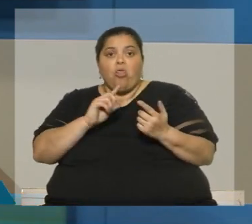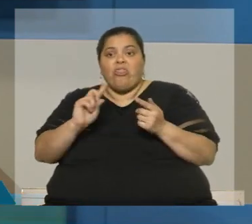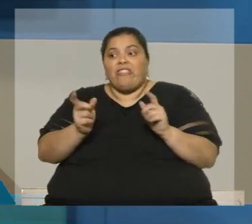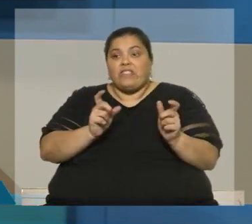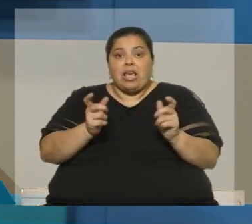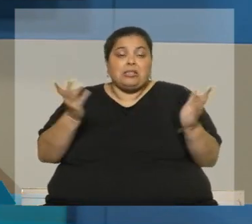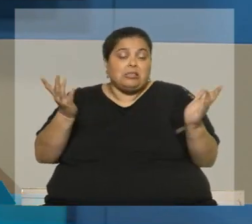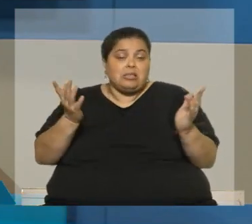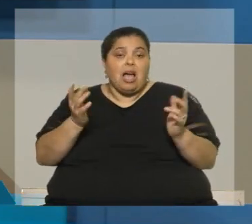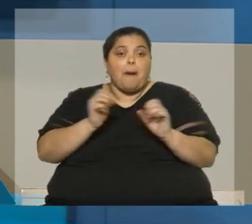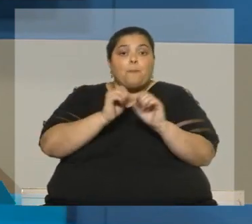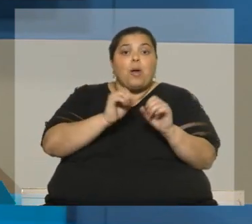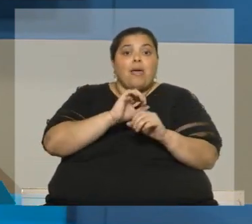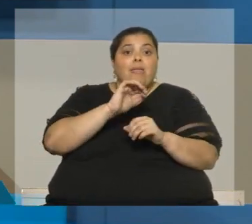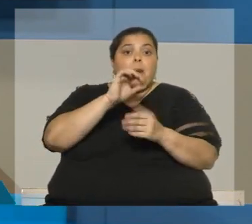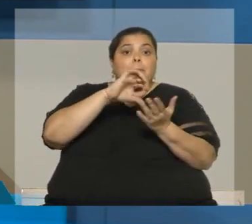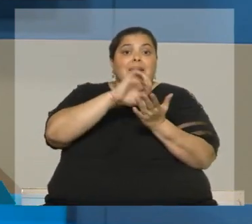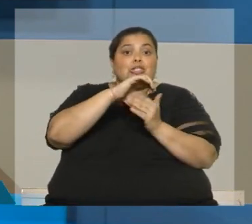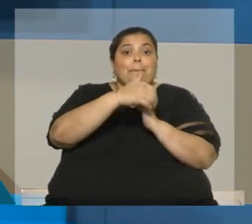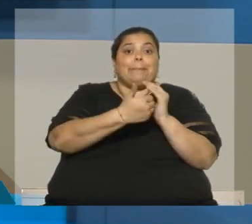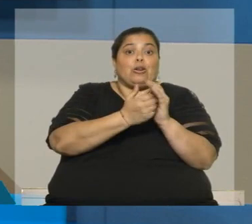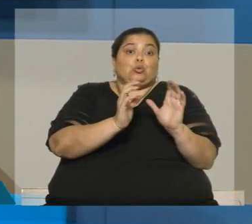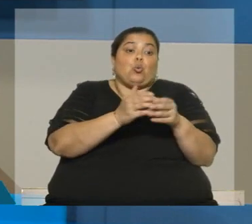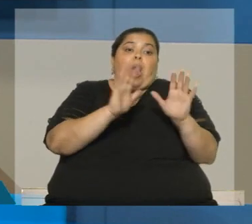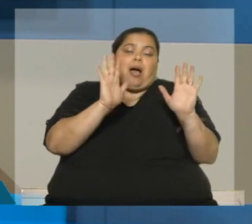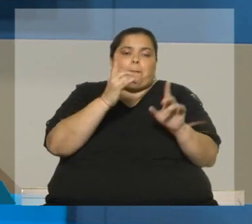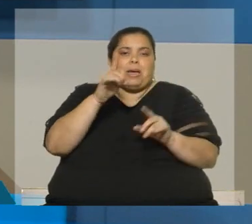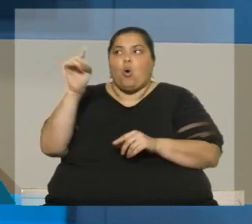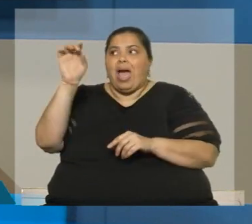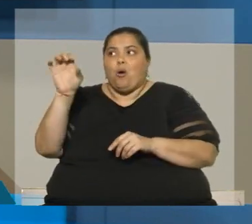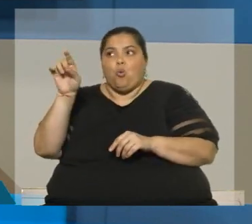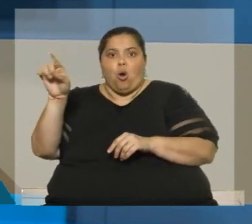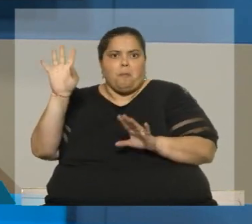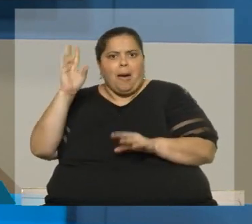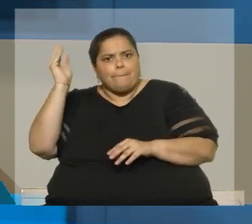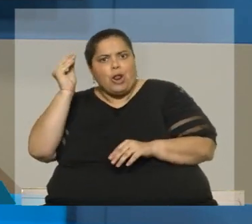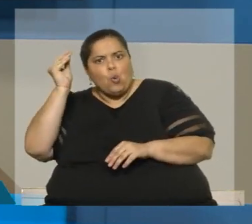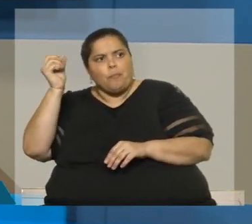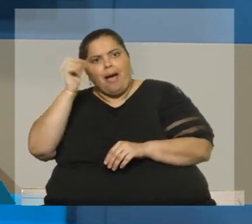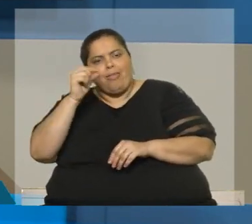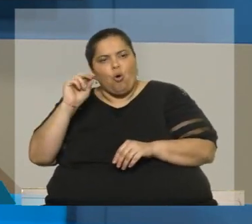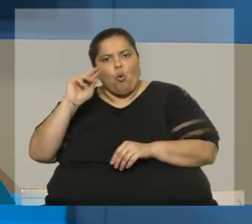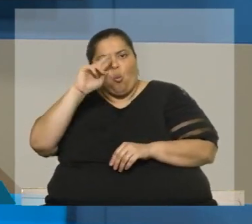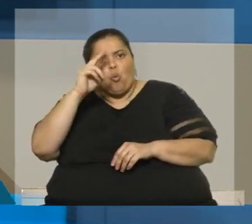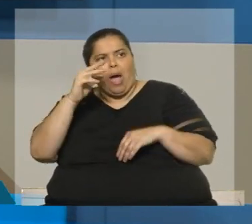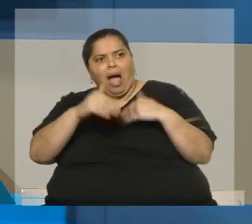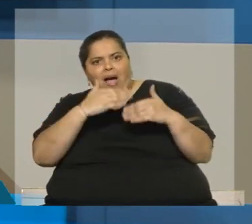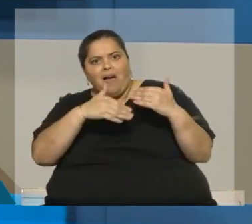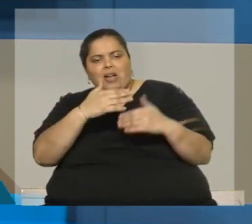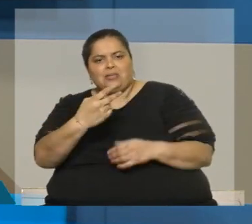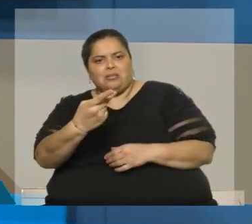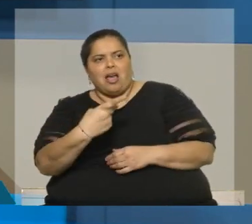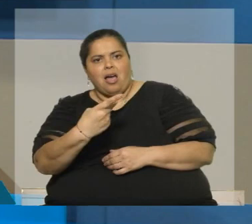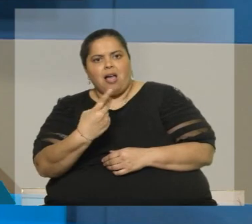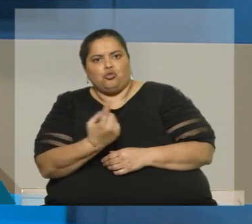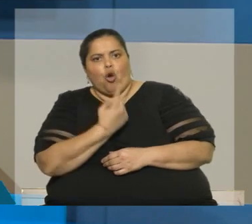interna con los países del Mercosur. Y aquellos que en Europa que se preocupen de que Uruguay esté avanzando en sus negociaciones con